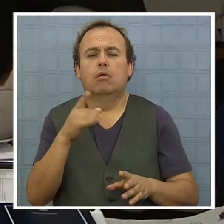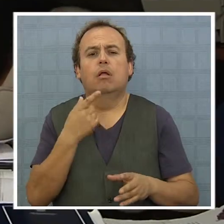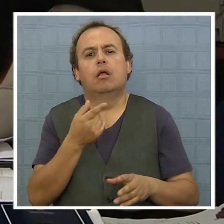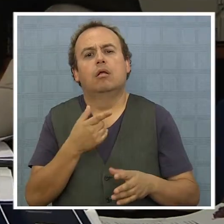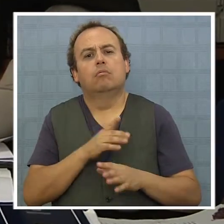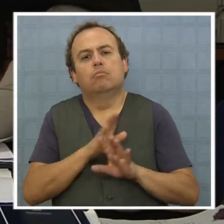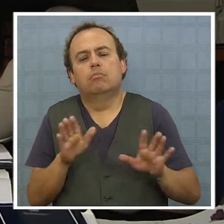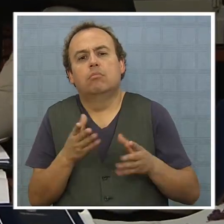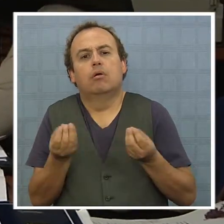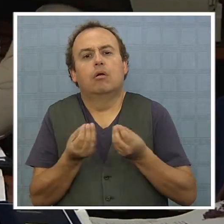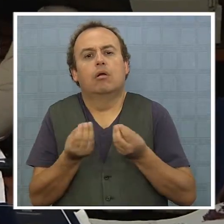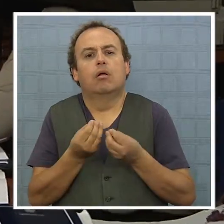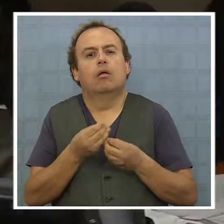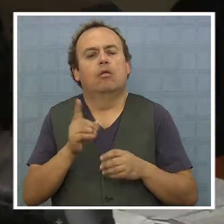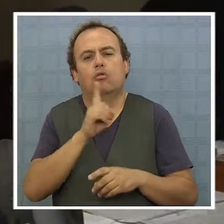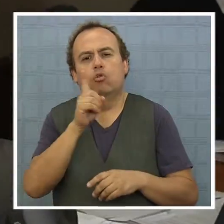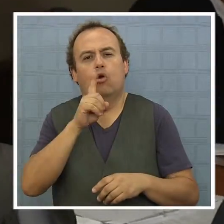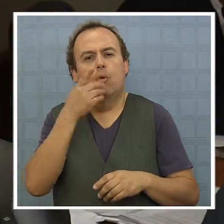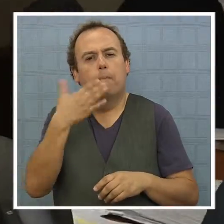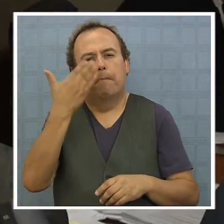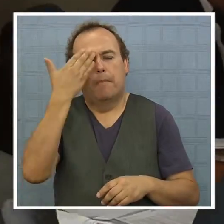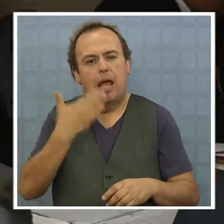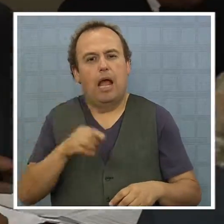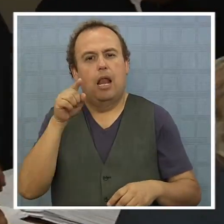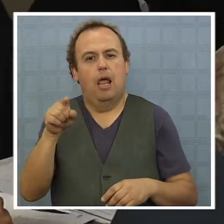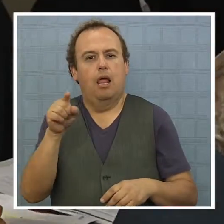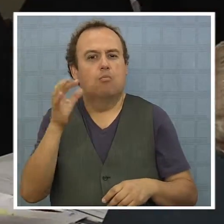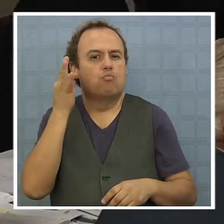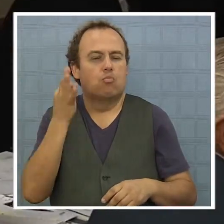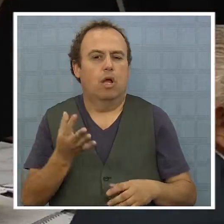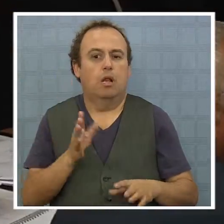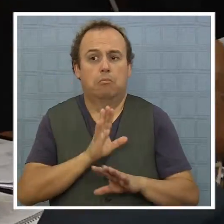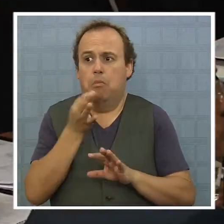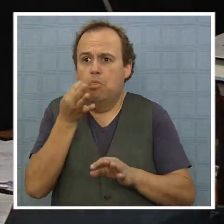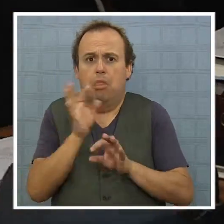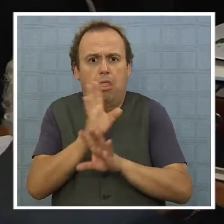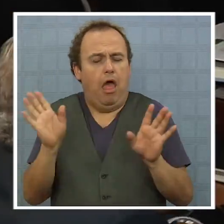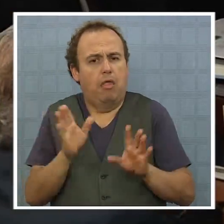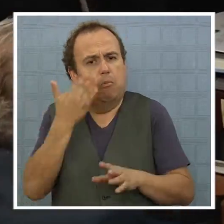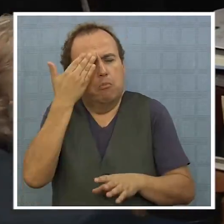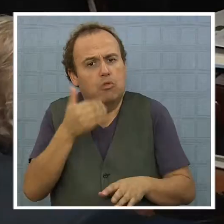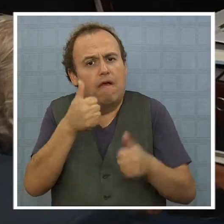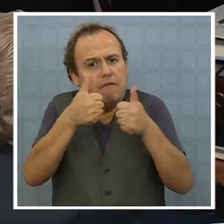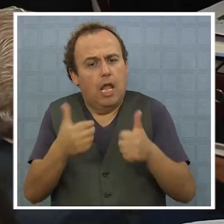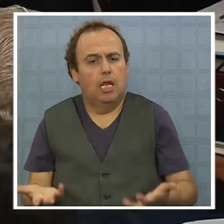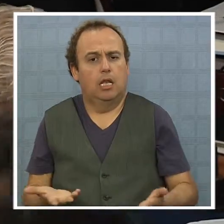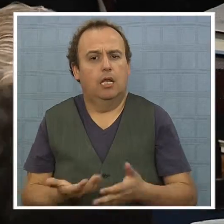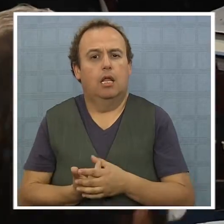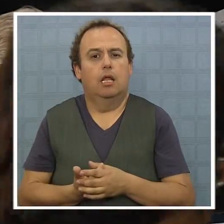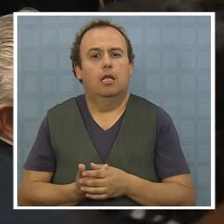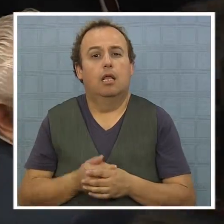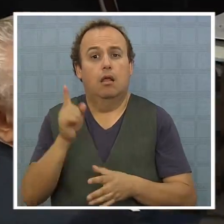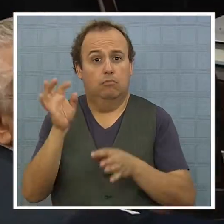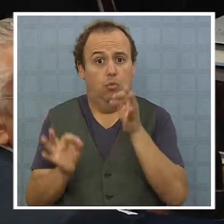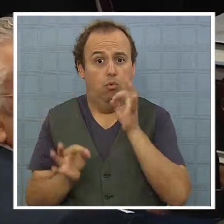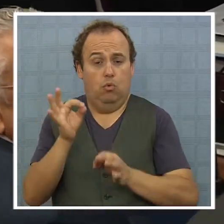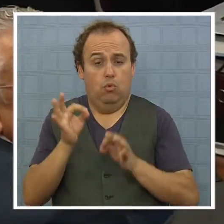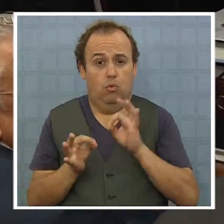fundado su determinación en la irreprochable conducta anterior de la imputada. El tribunal no señala